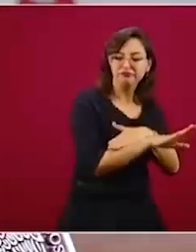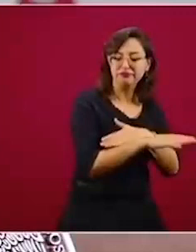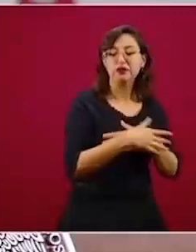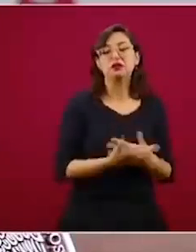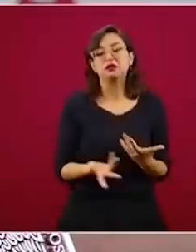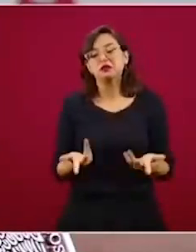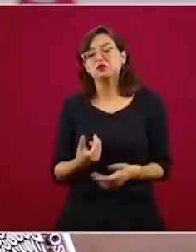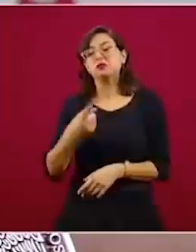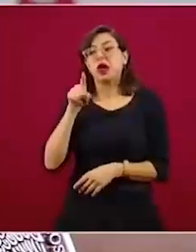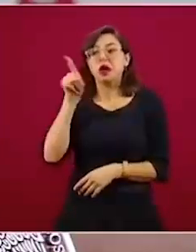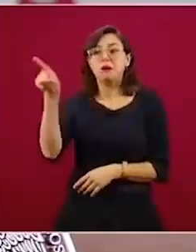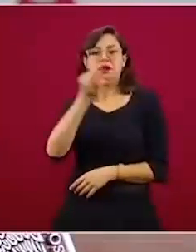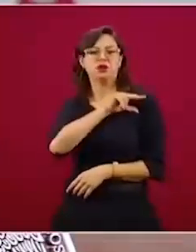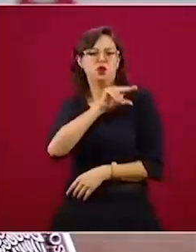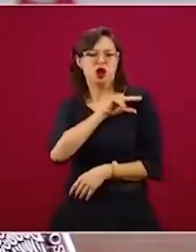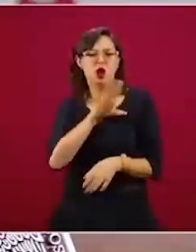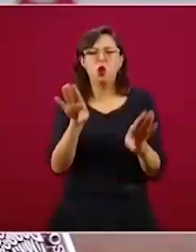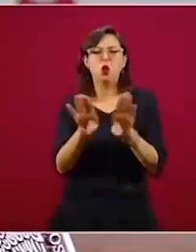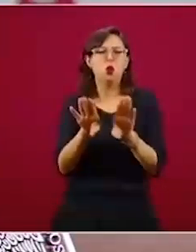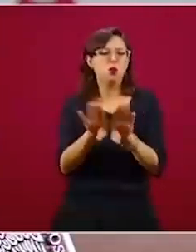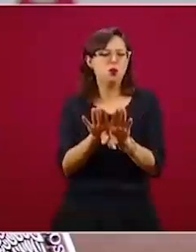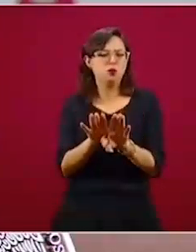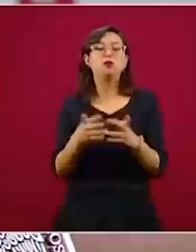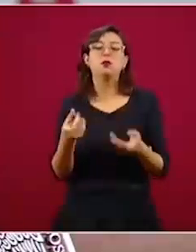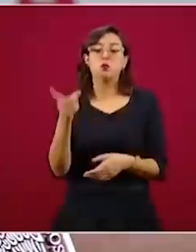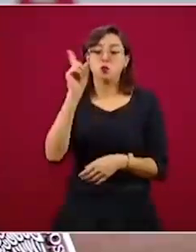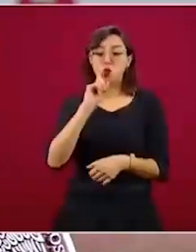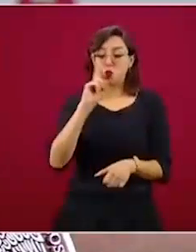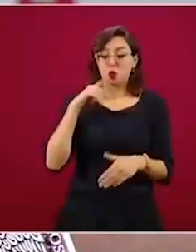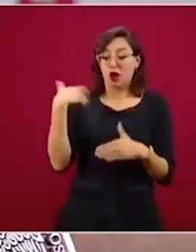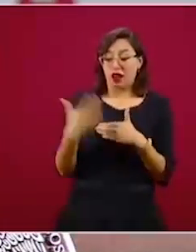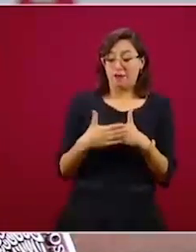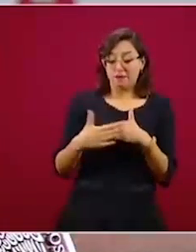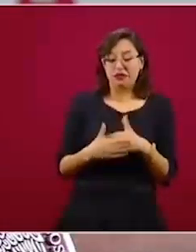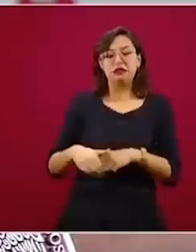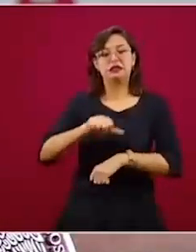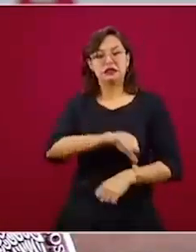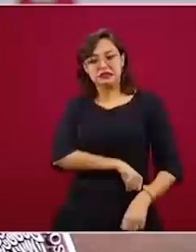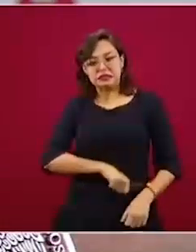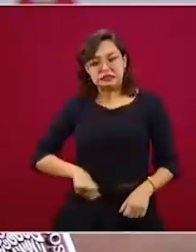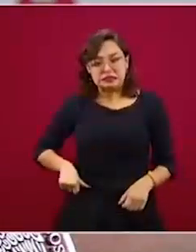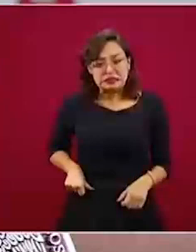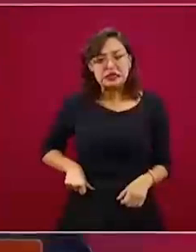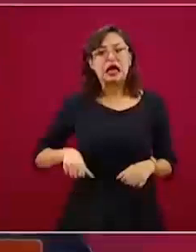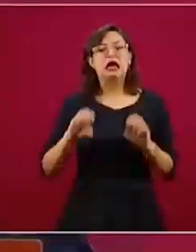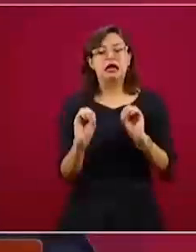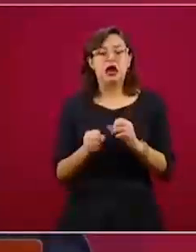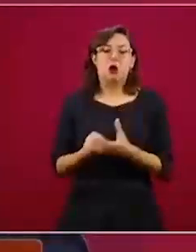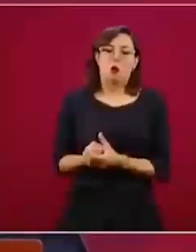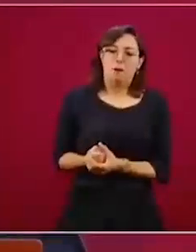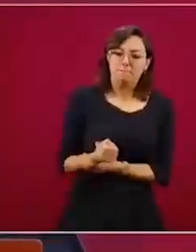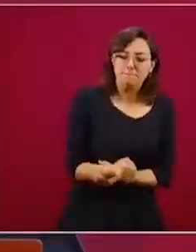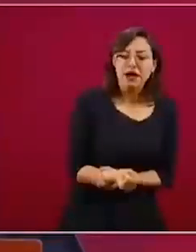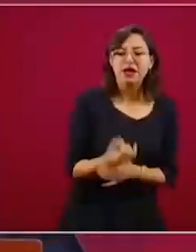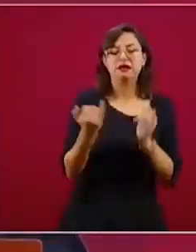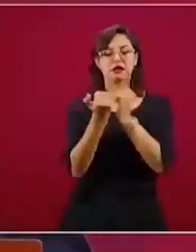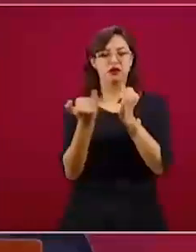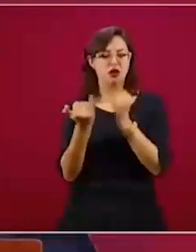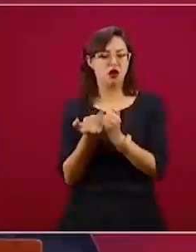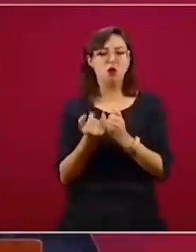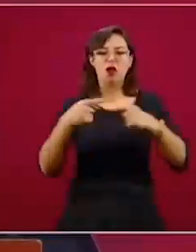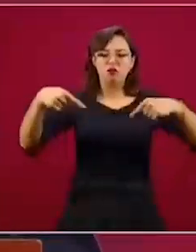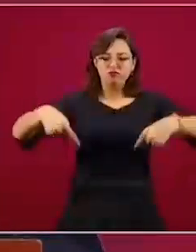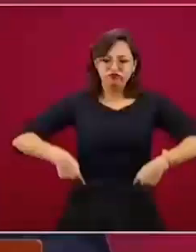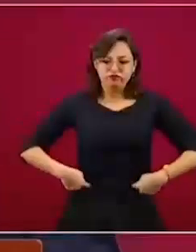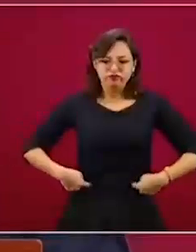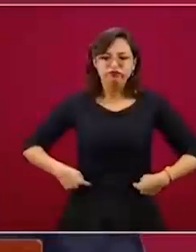intervenciones que tenían que ver con cesáreas, con partos, también con hernias, con apendicitis, con endoscopías. ¿Cuáles